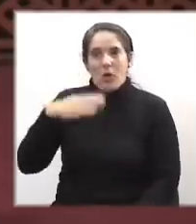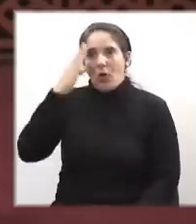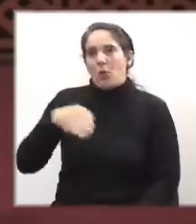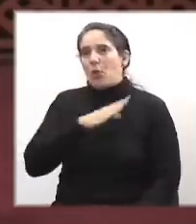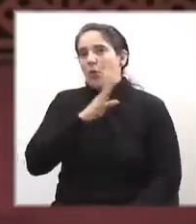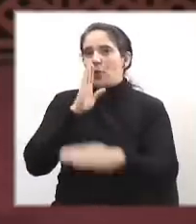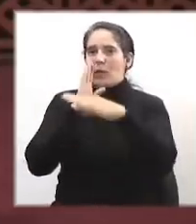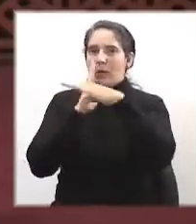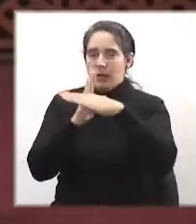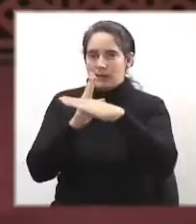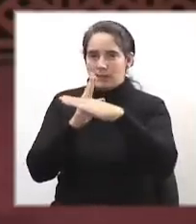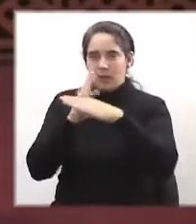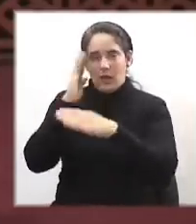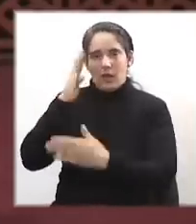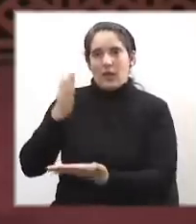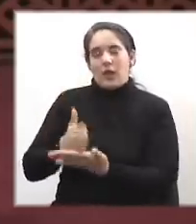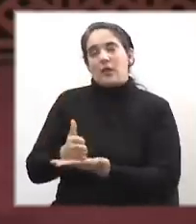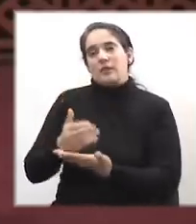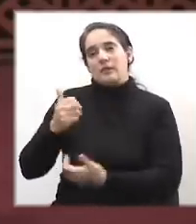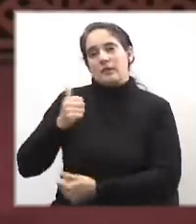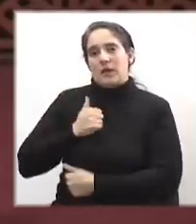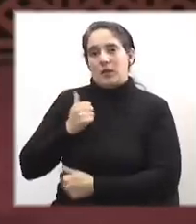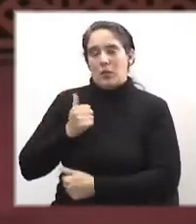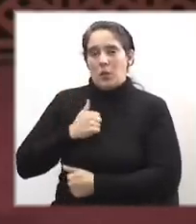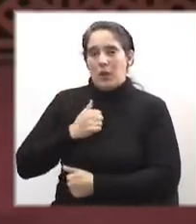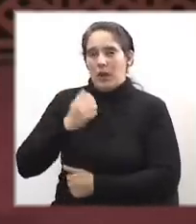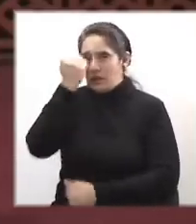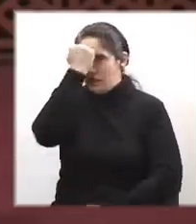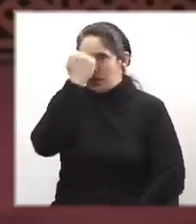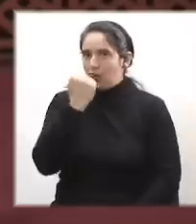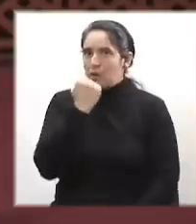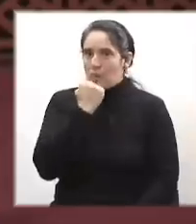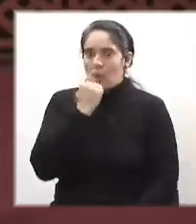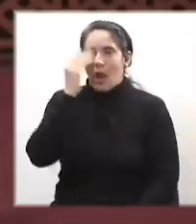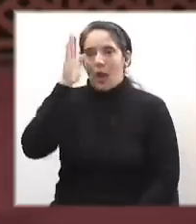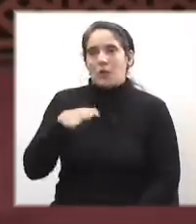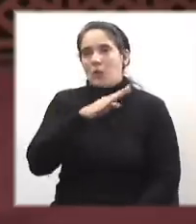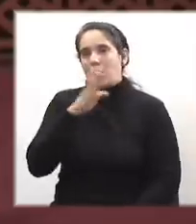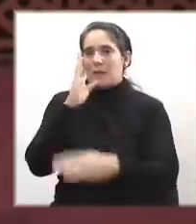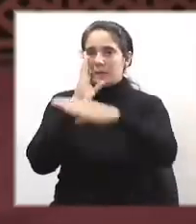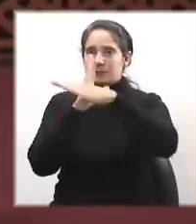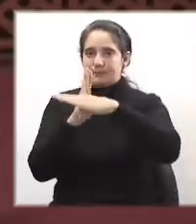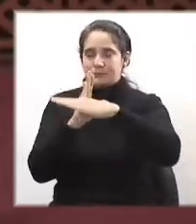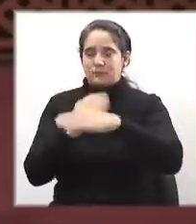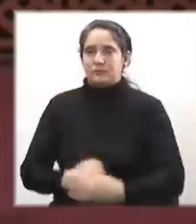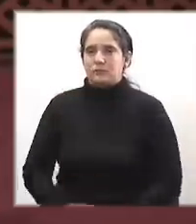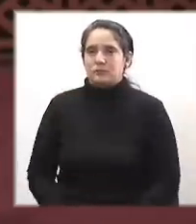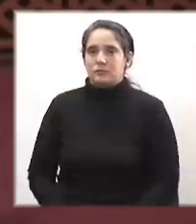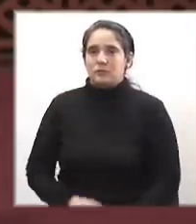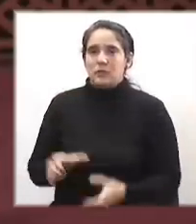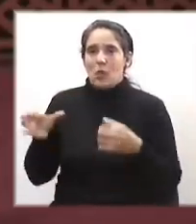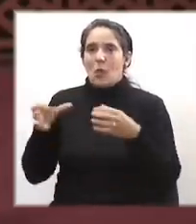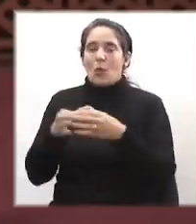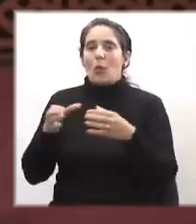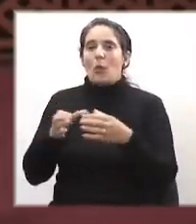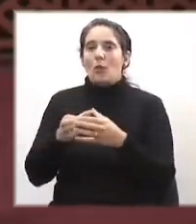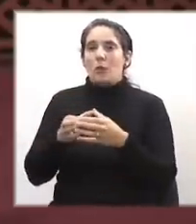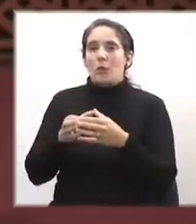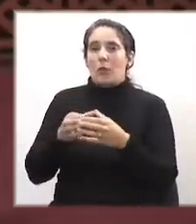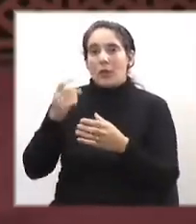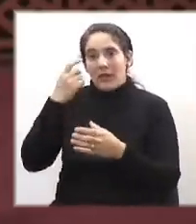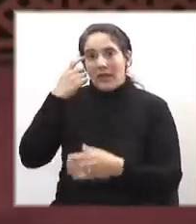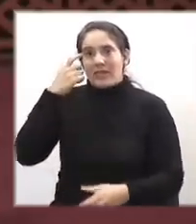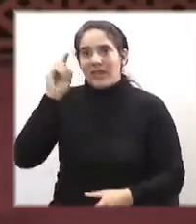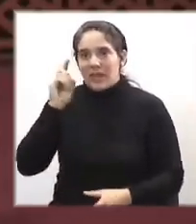nunca más haya dictadura ni terrorismo ni terrorismo. Nunca más un grupo de iluminados